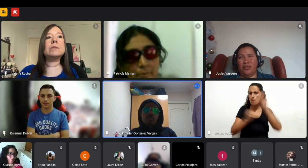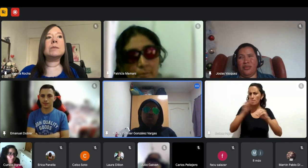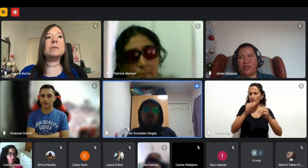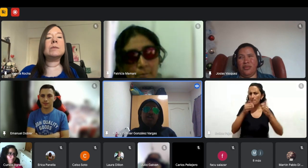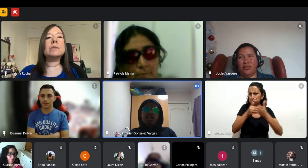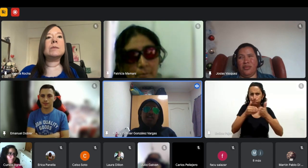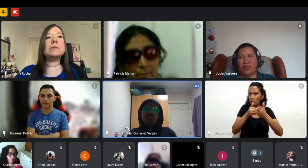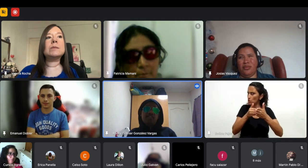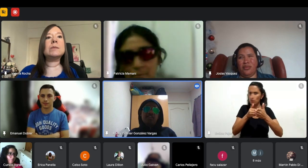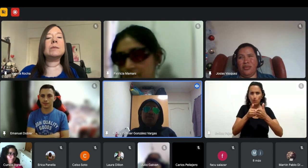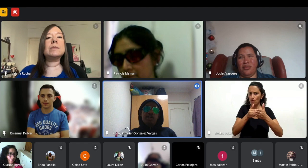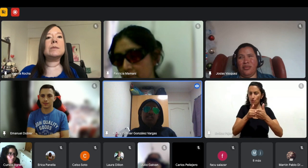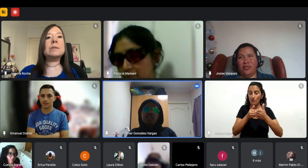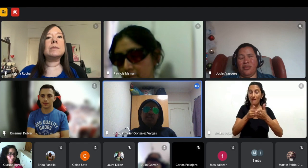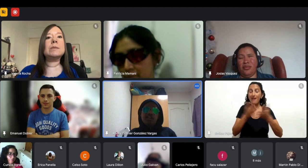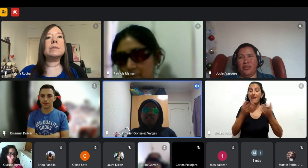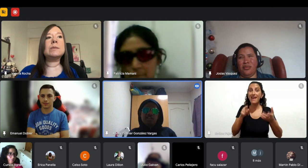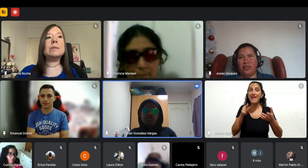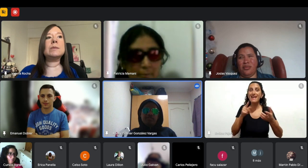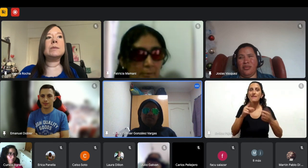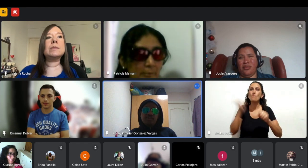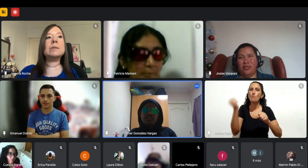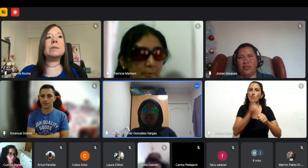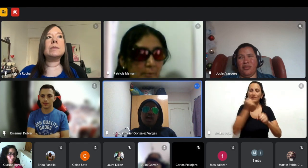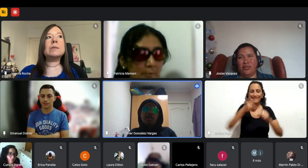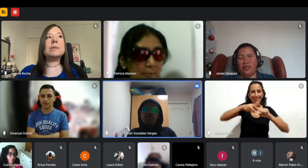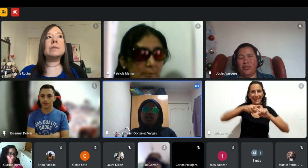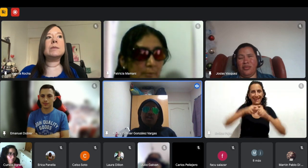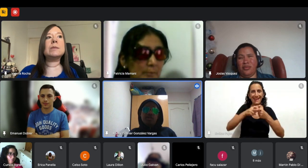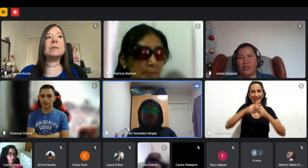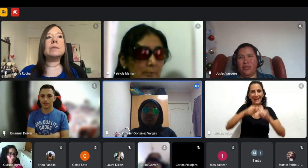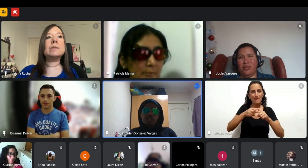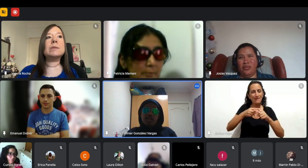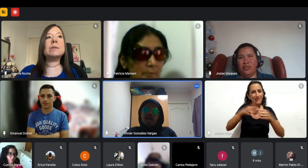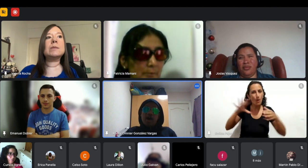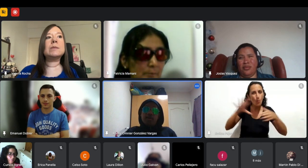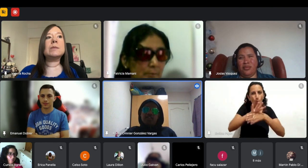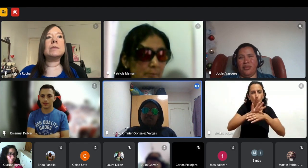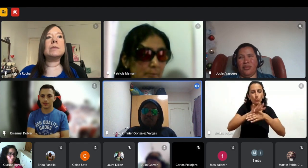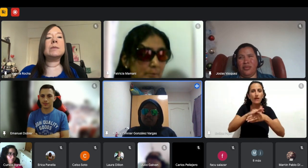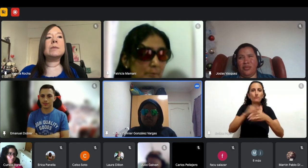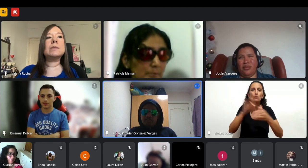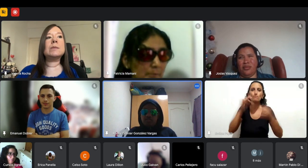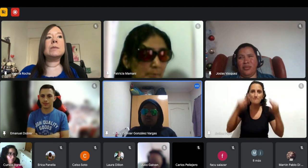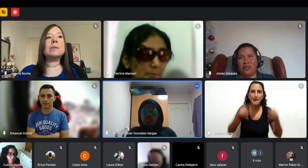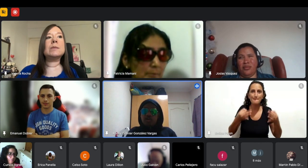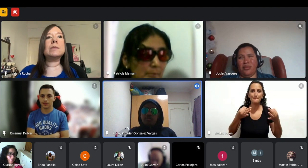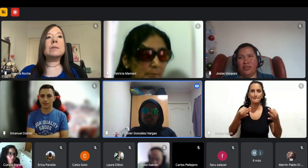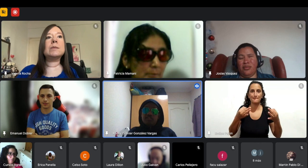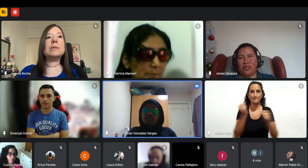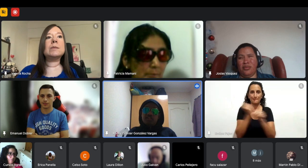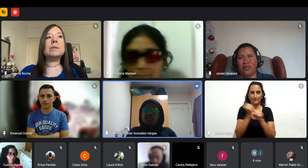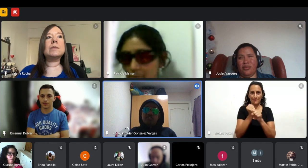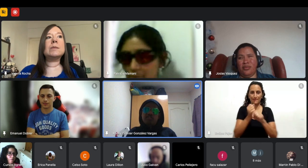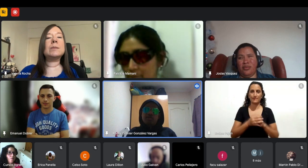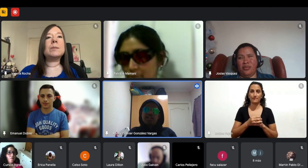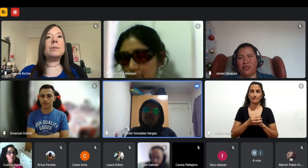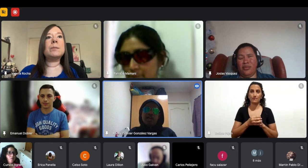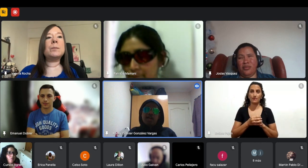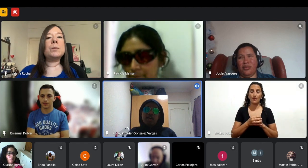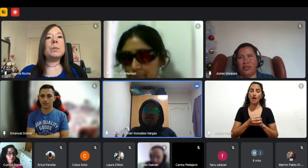solo que esas herramientas que hay para ello a veces son herramientas